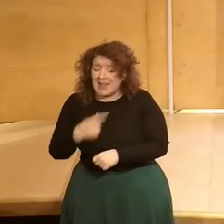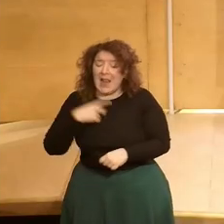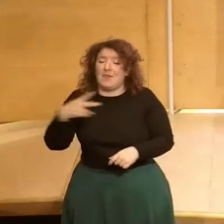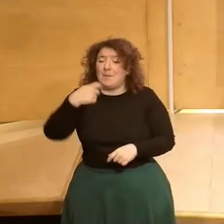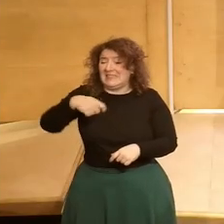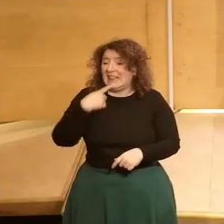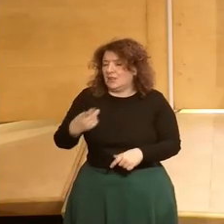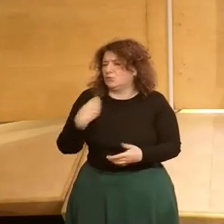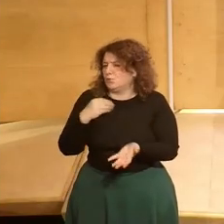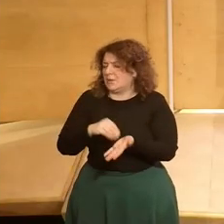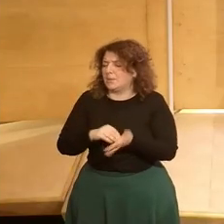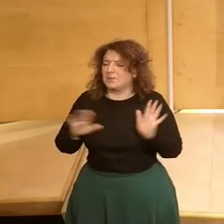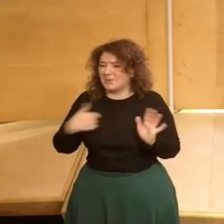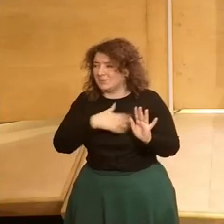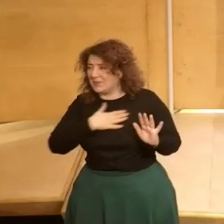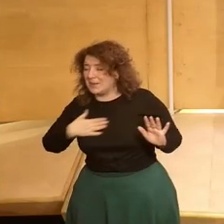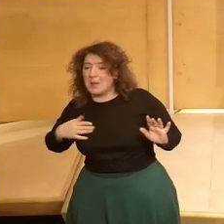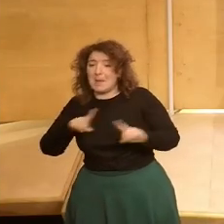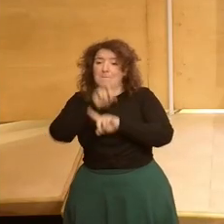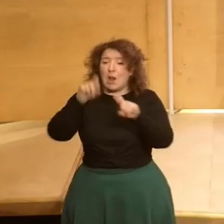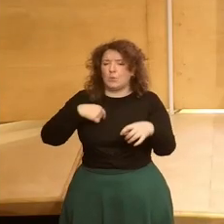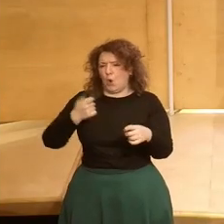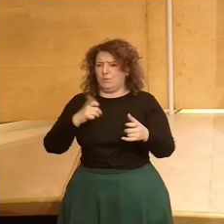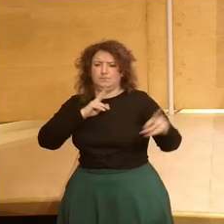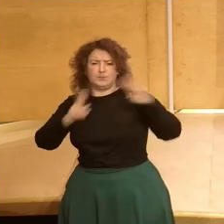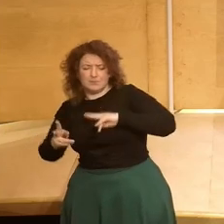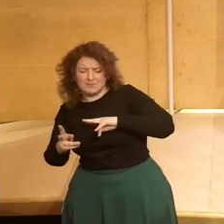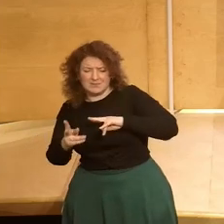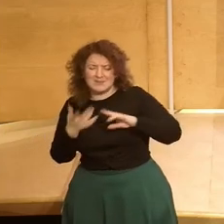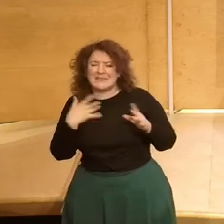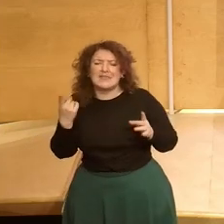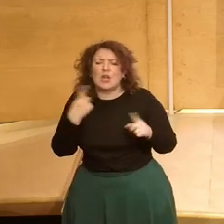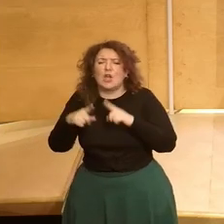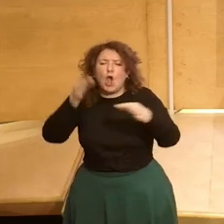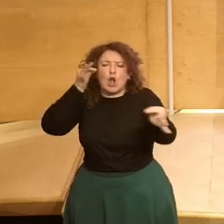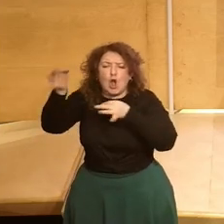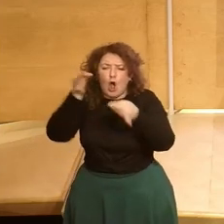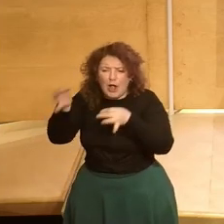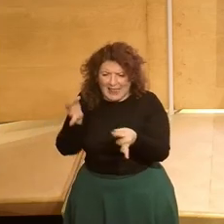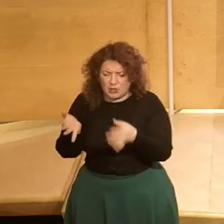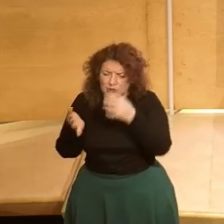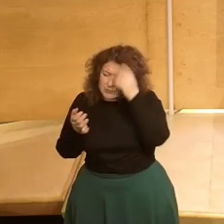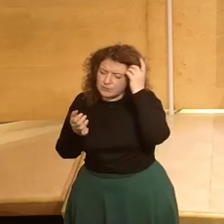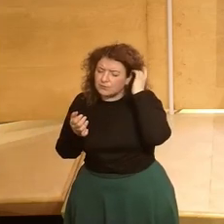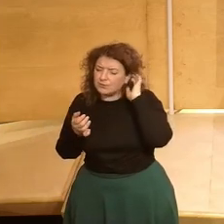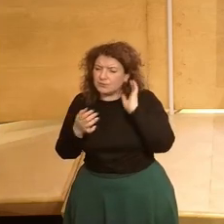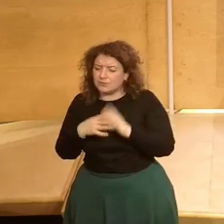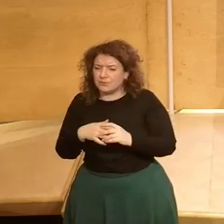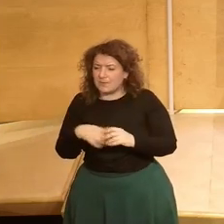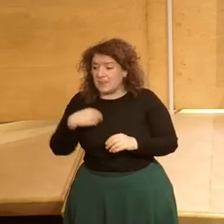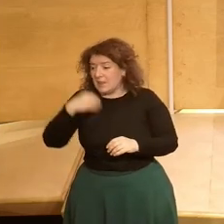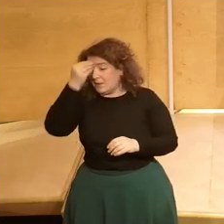aprovecho si me permitís para lanzarle un poco la pregunta de qué acciones concretas se están tomando para yo creo que hay una